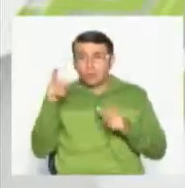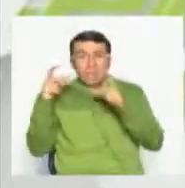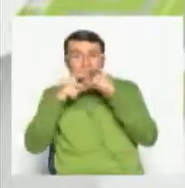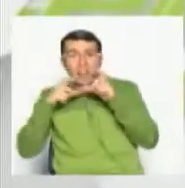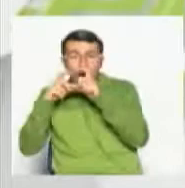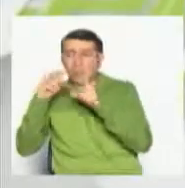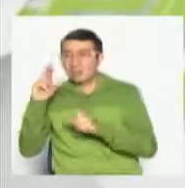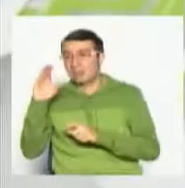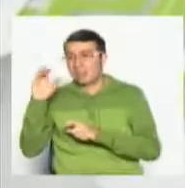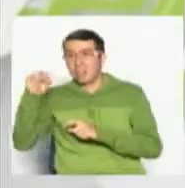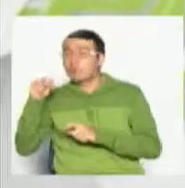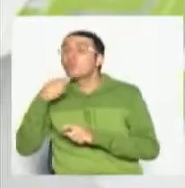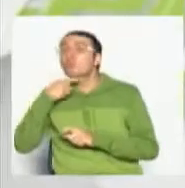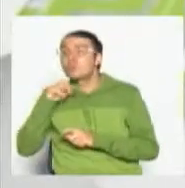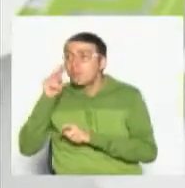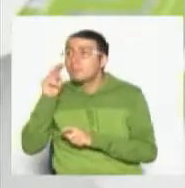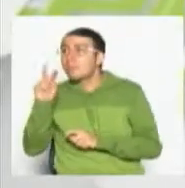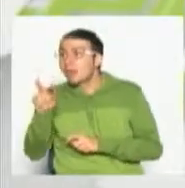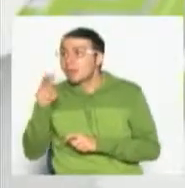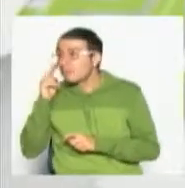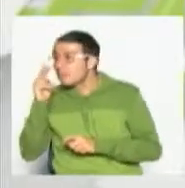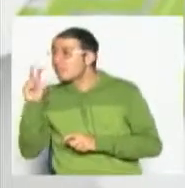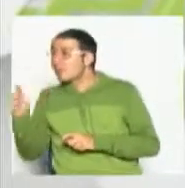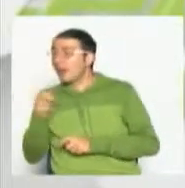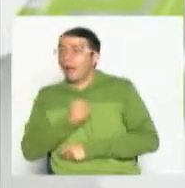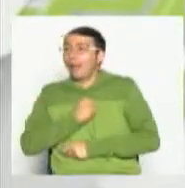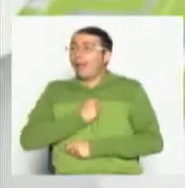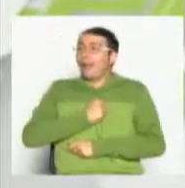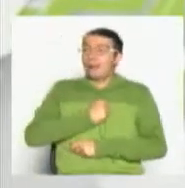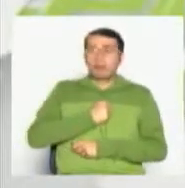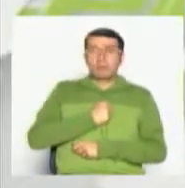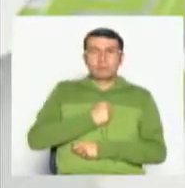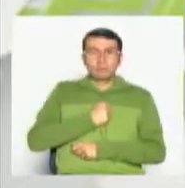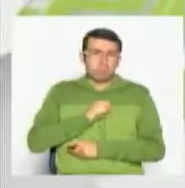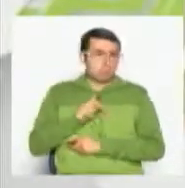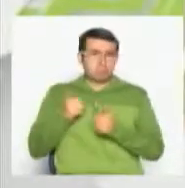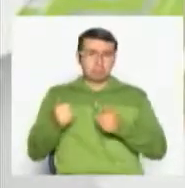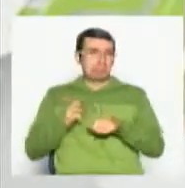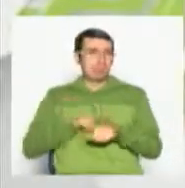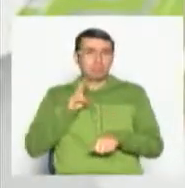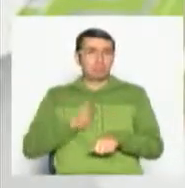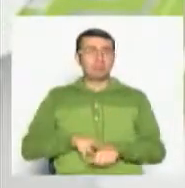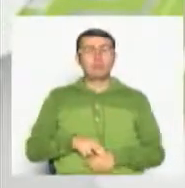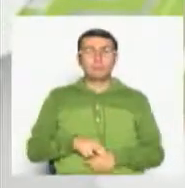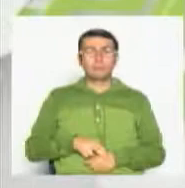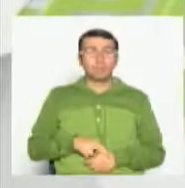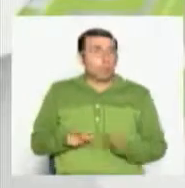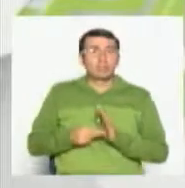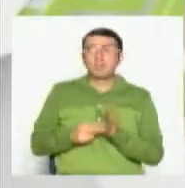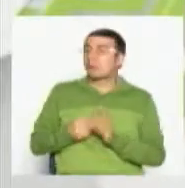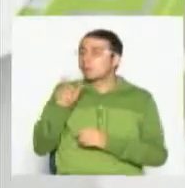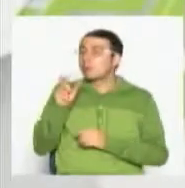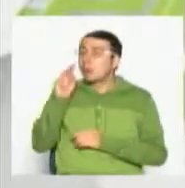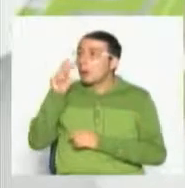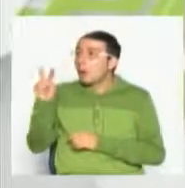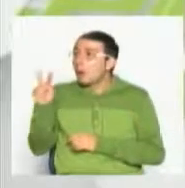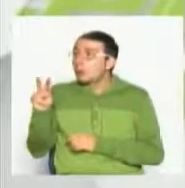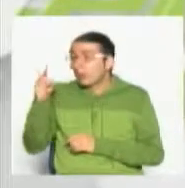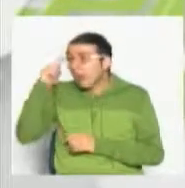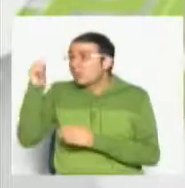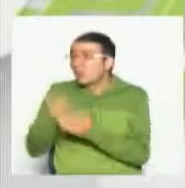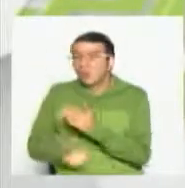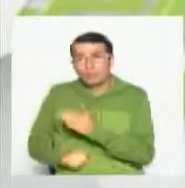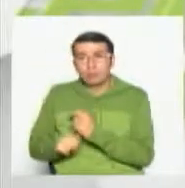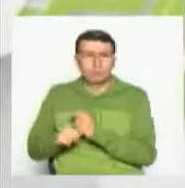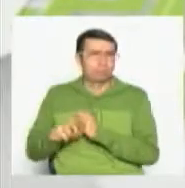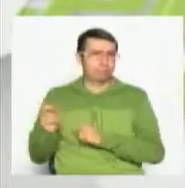eso va a disminuir mi nivel intelectual. Entonces voy a dejar de aprender porque veo un